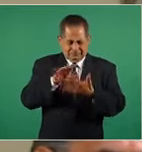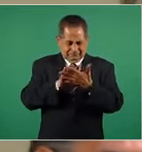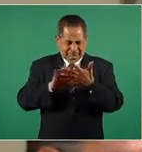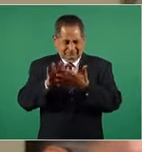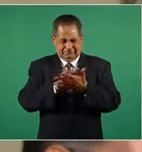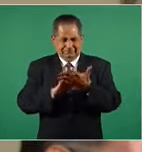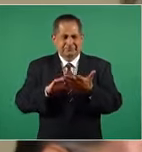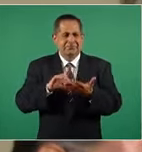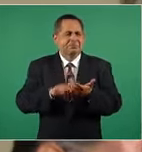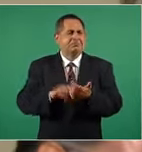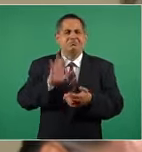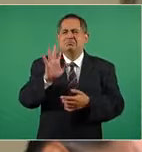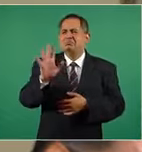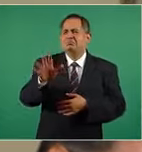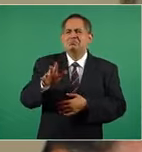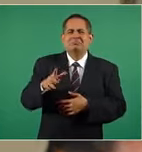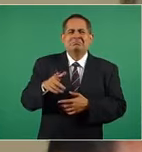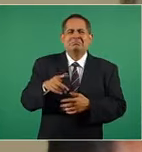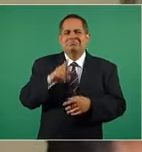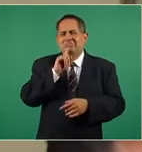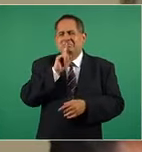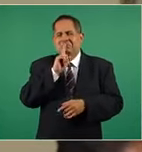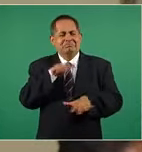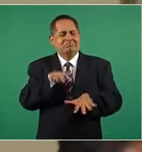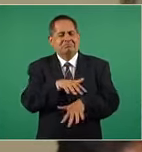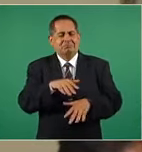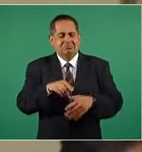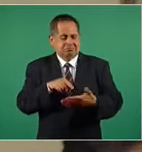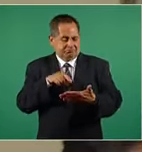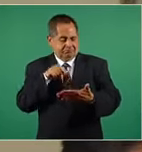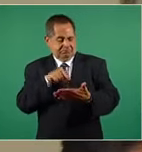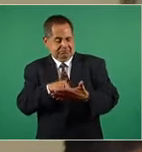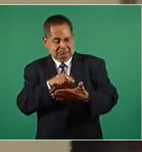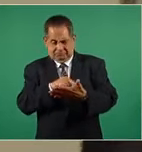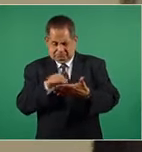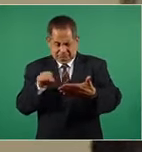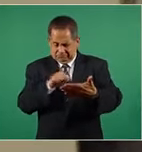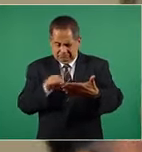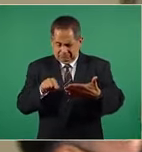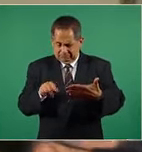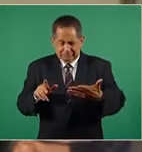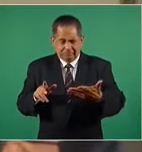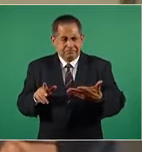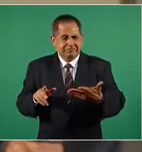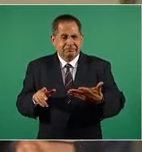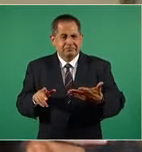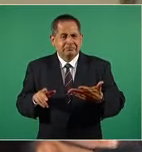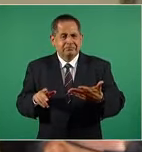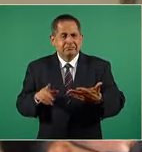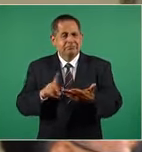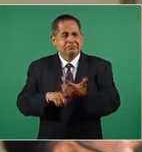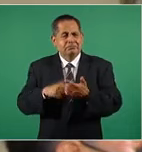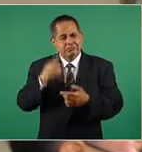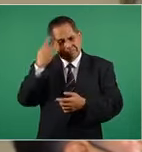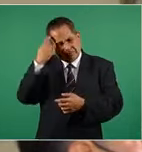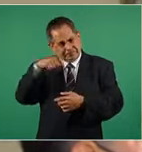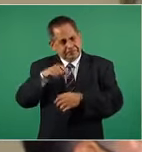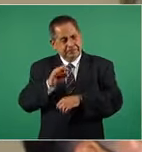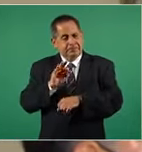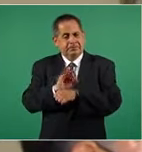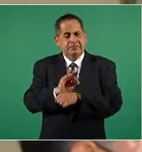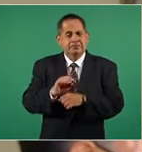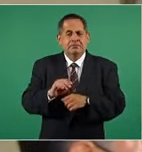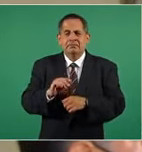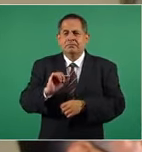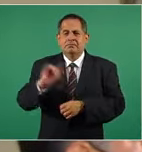pregunta de burlesque, porque estuvo a favor de los funcionarios, como decía ahí la